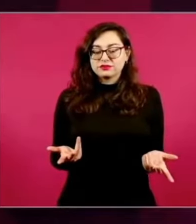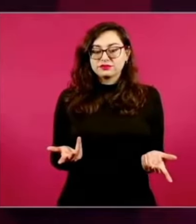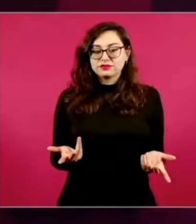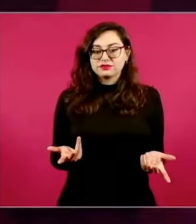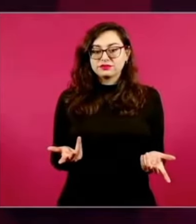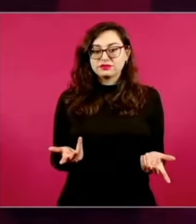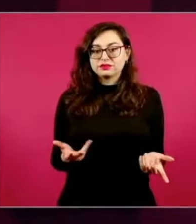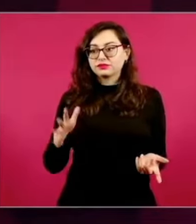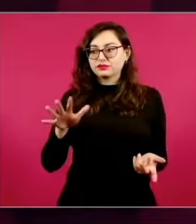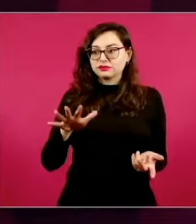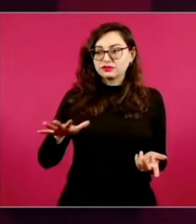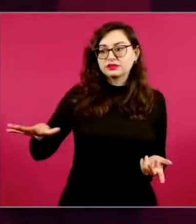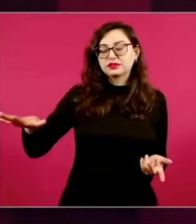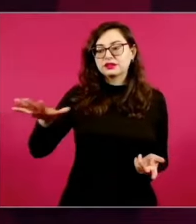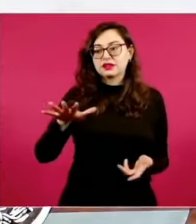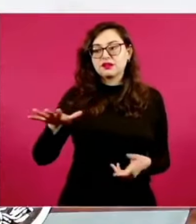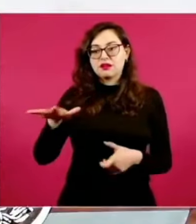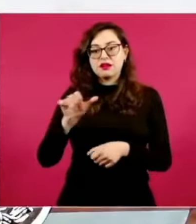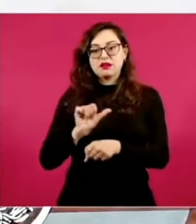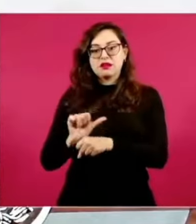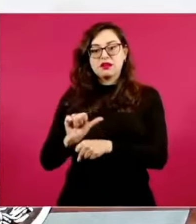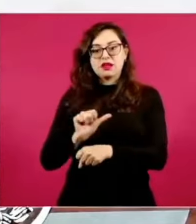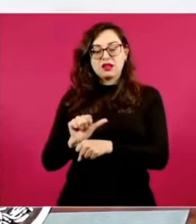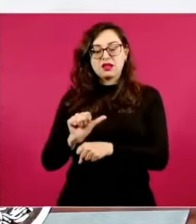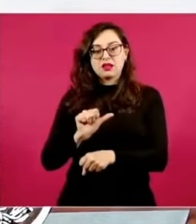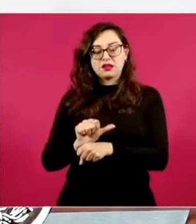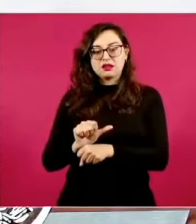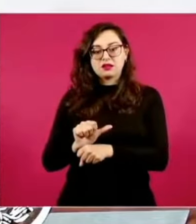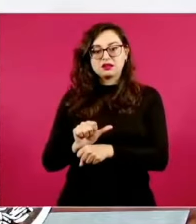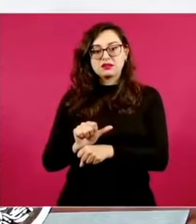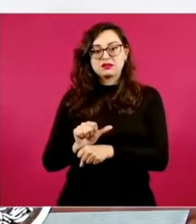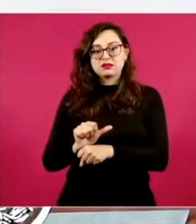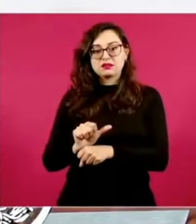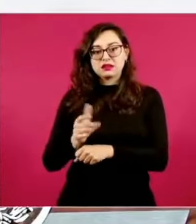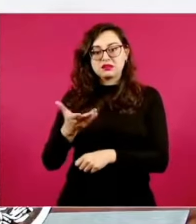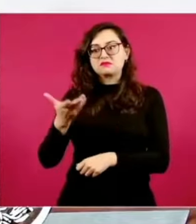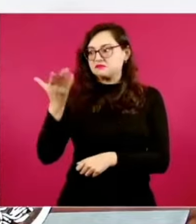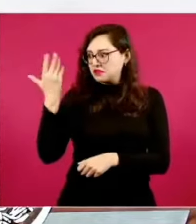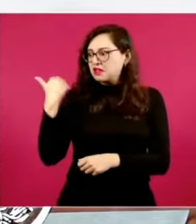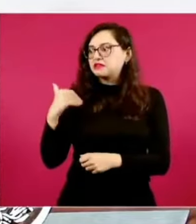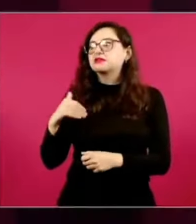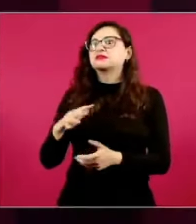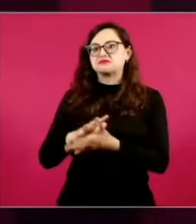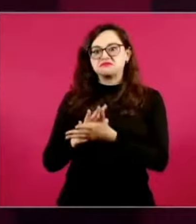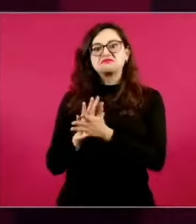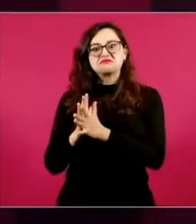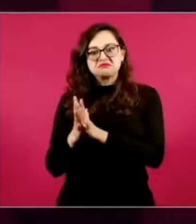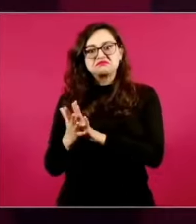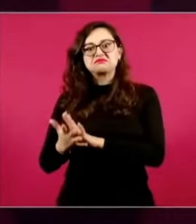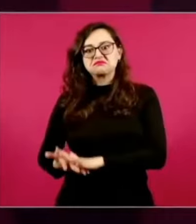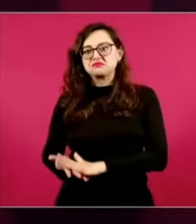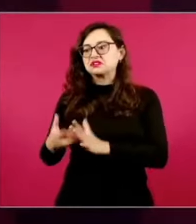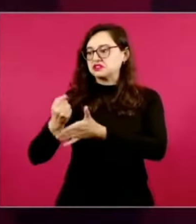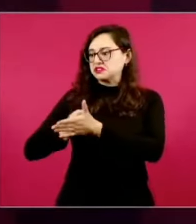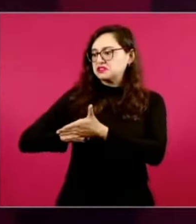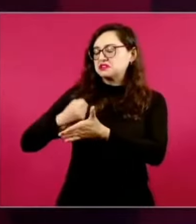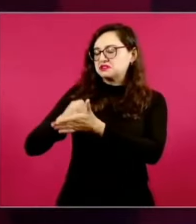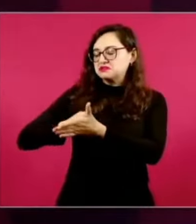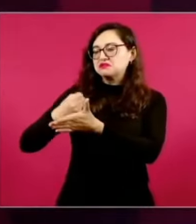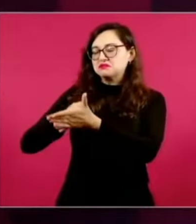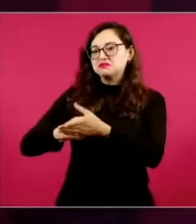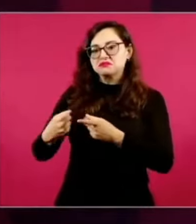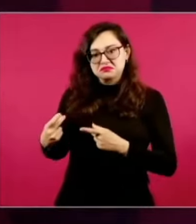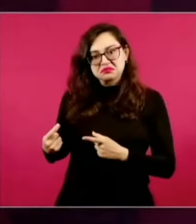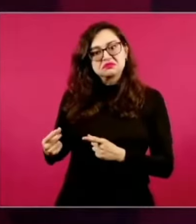territorios, digamos, que se dispuso en algún momento a transformar, que se dispuso a combatir los grandes poderes,